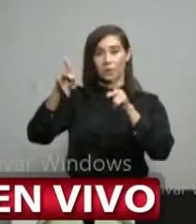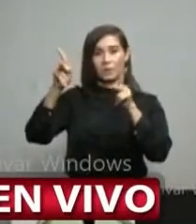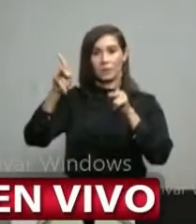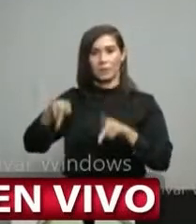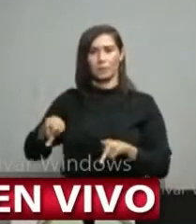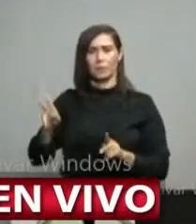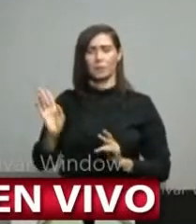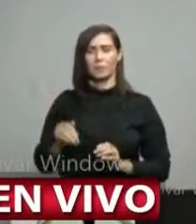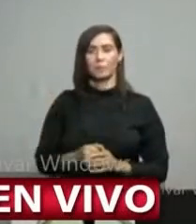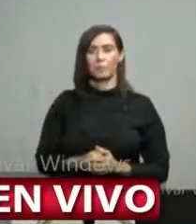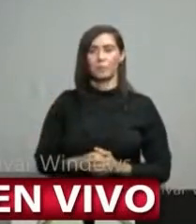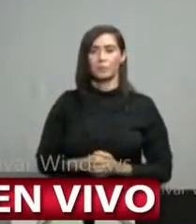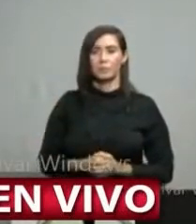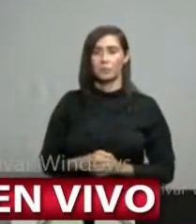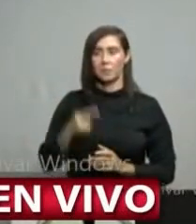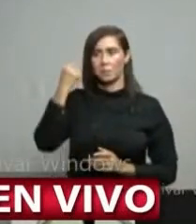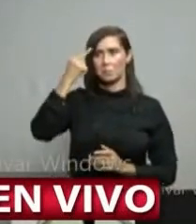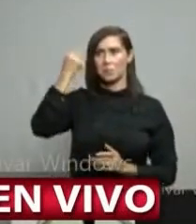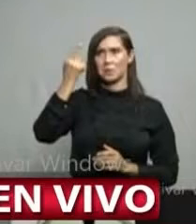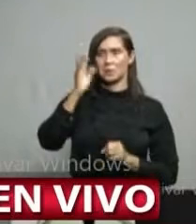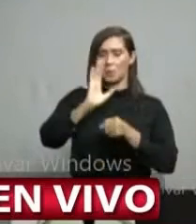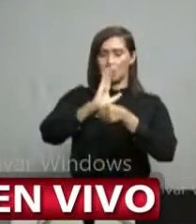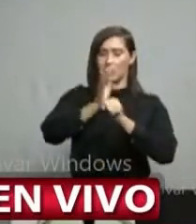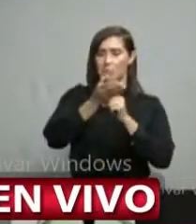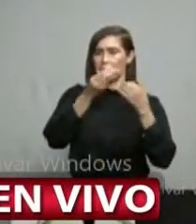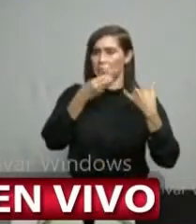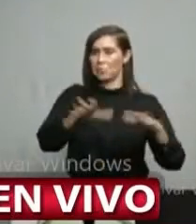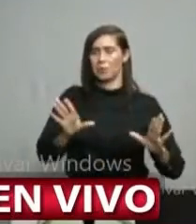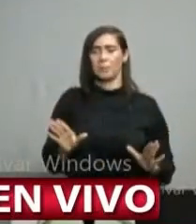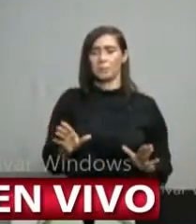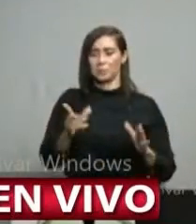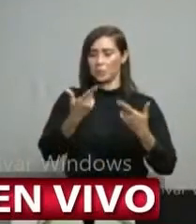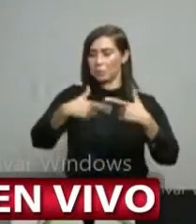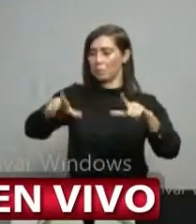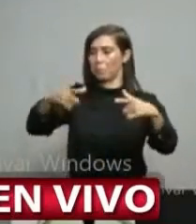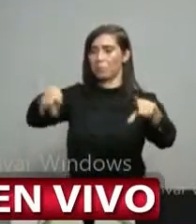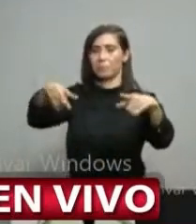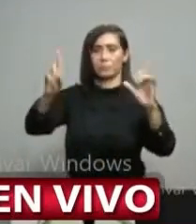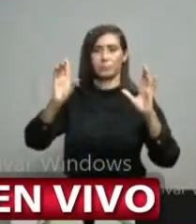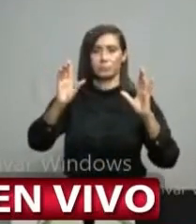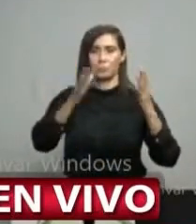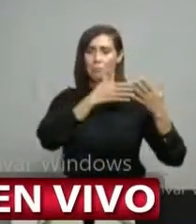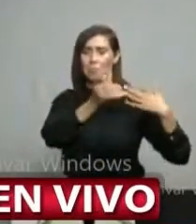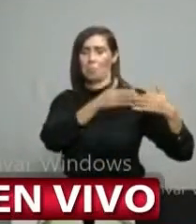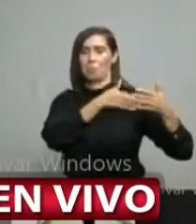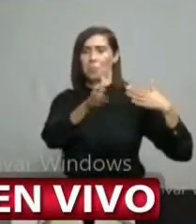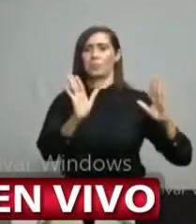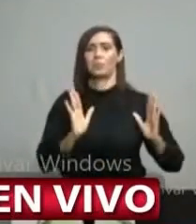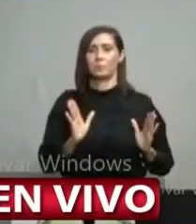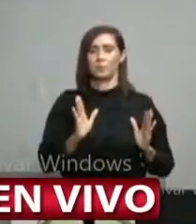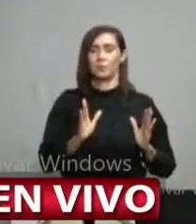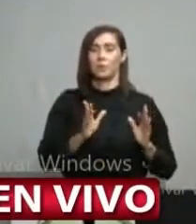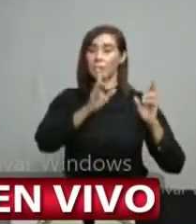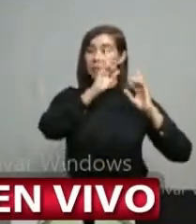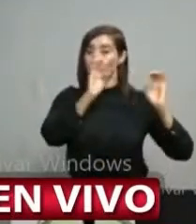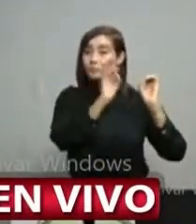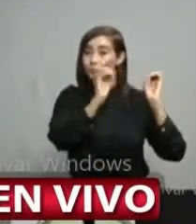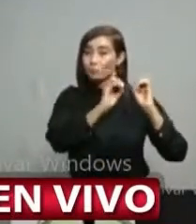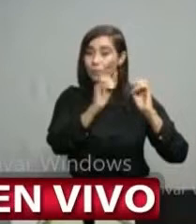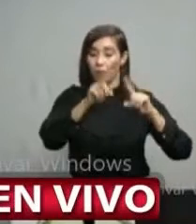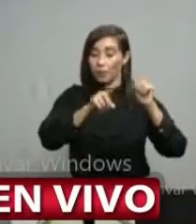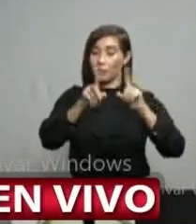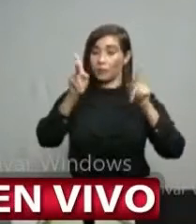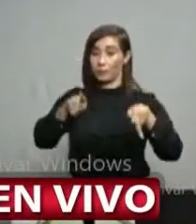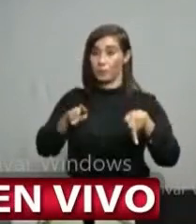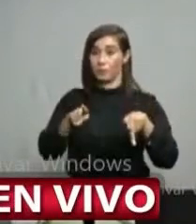subconsciente prácticamente que el COVID pasó y actúa de forma temeraria, no le importa nada. Ante el irrespeto definitivo prácticamente del